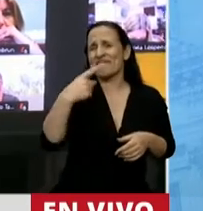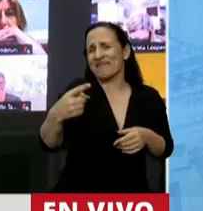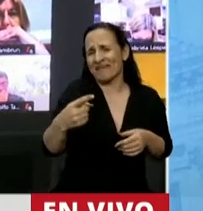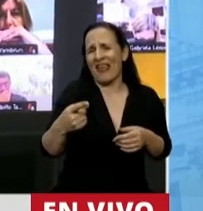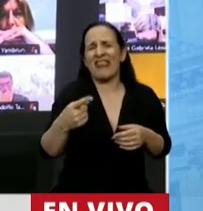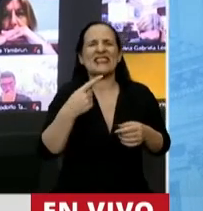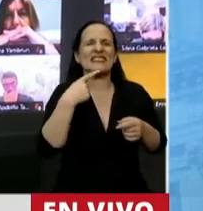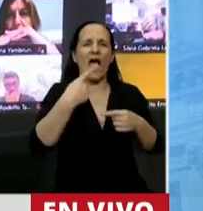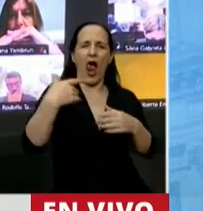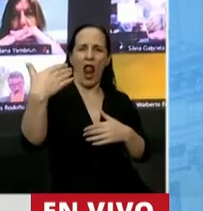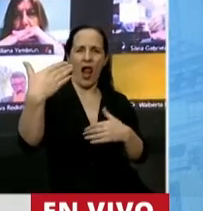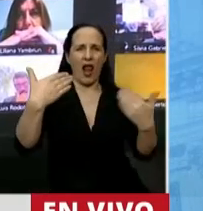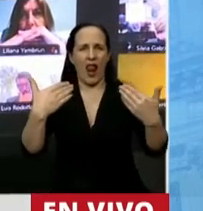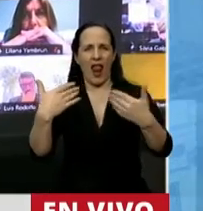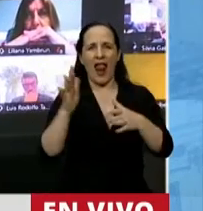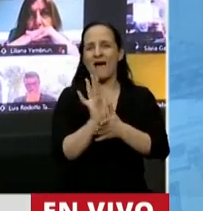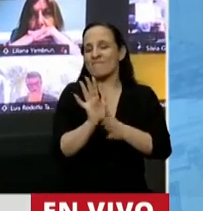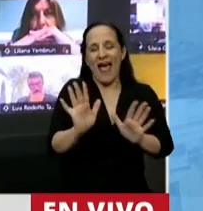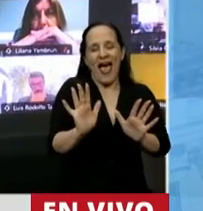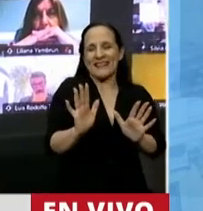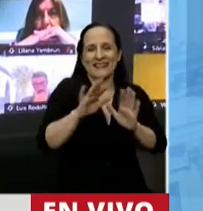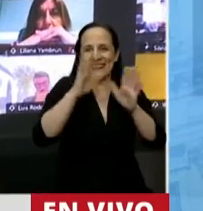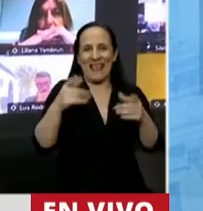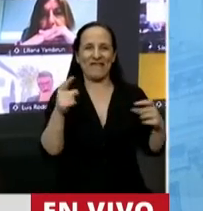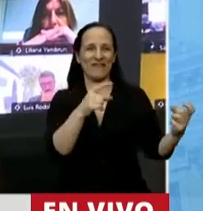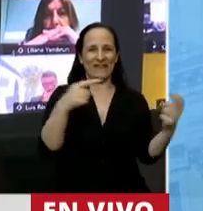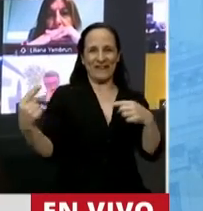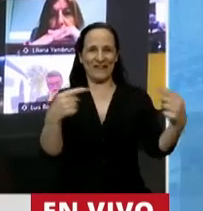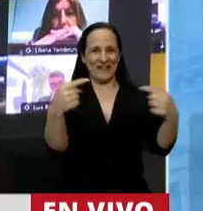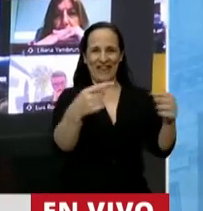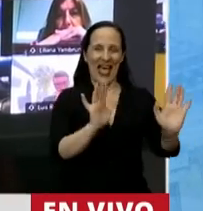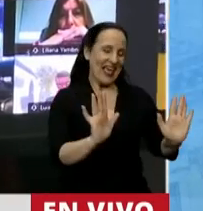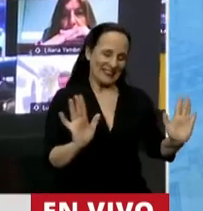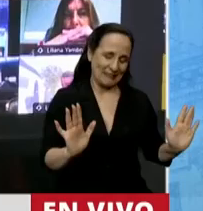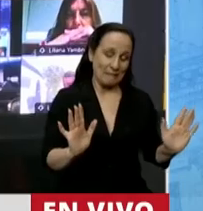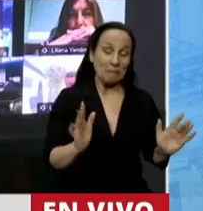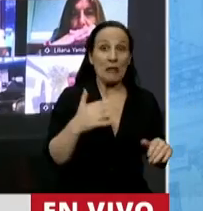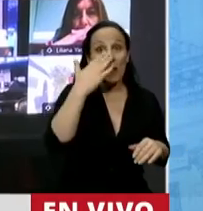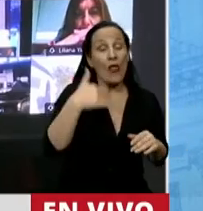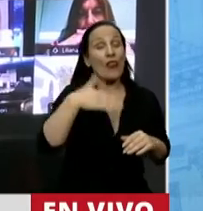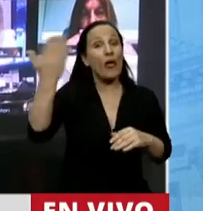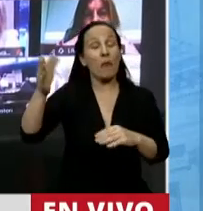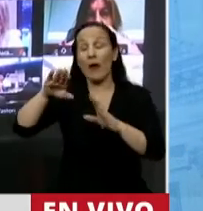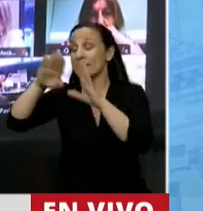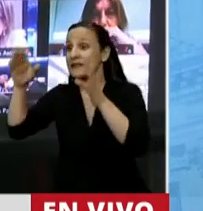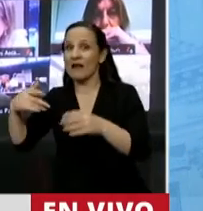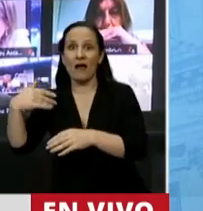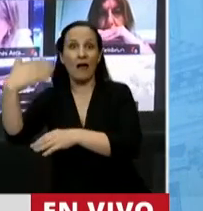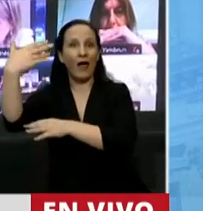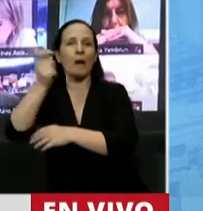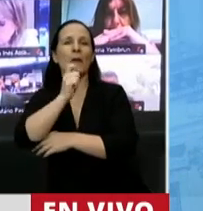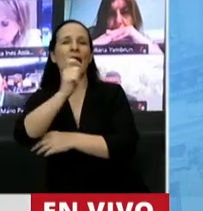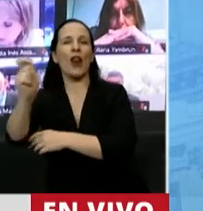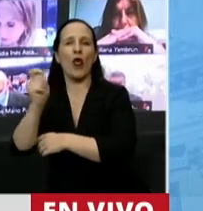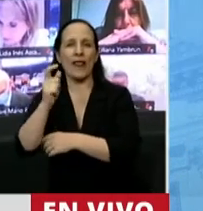del juego obviamente parlamentario que existe. Pero después vamos a pasos perdidos y hablamos con la